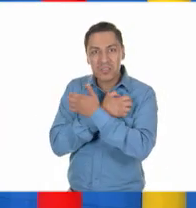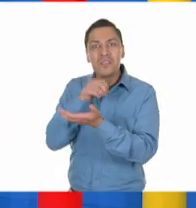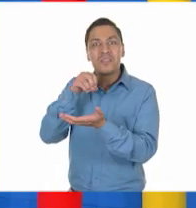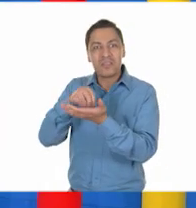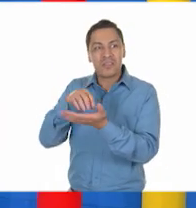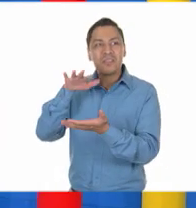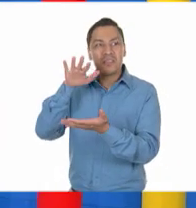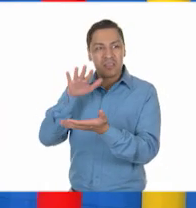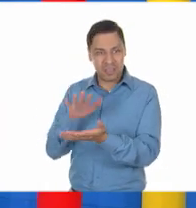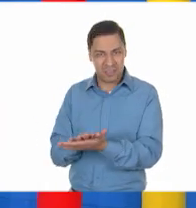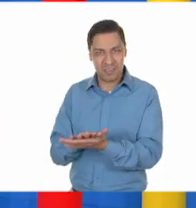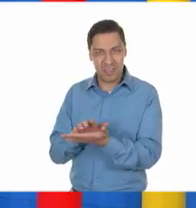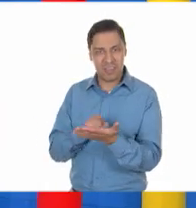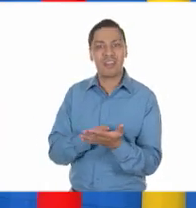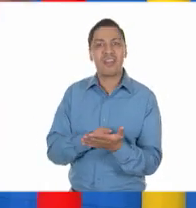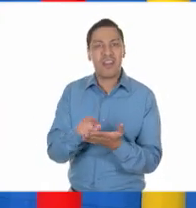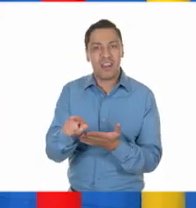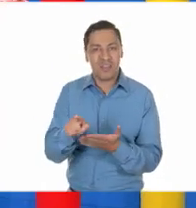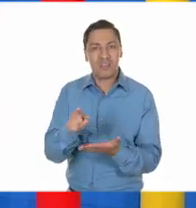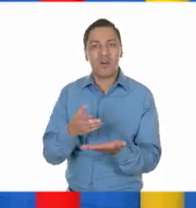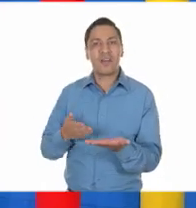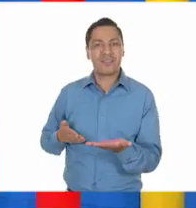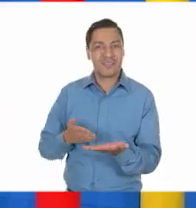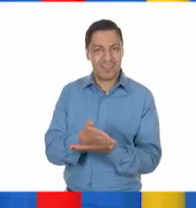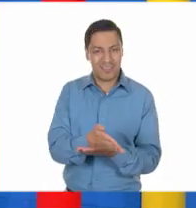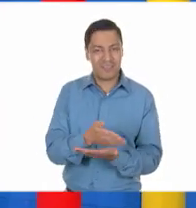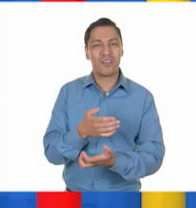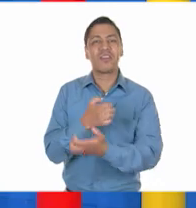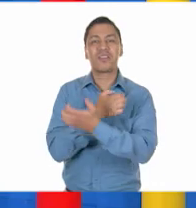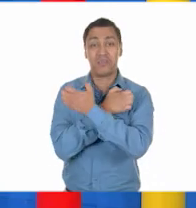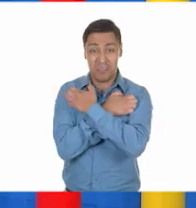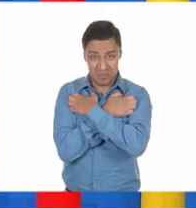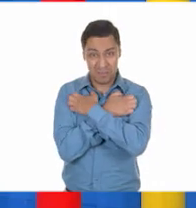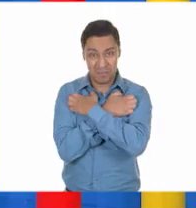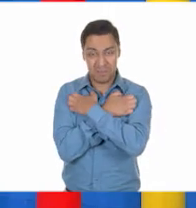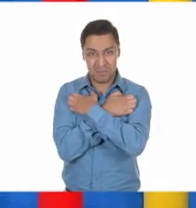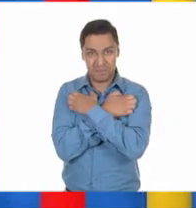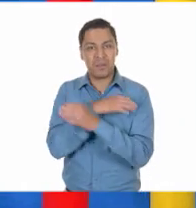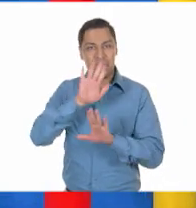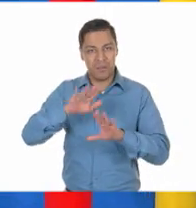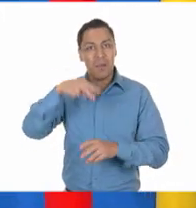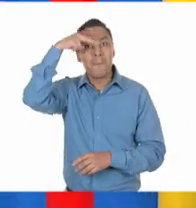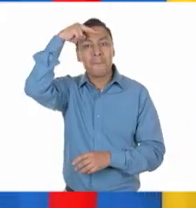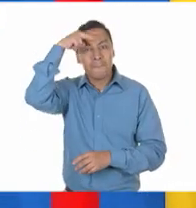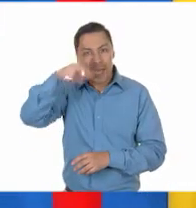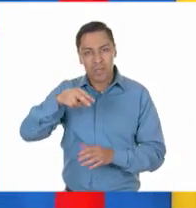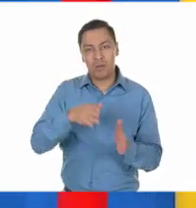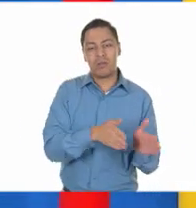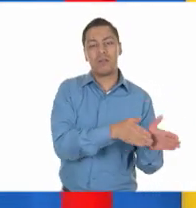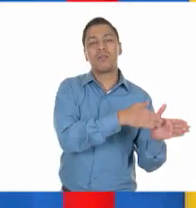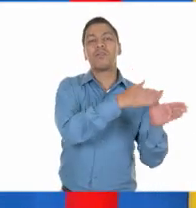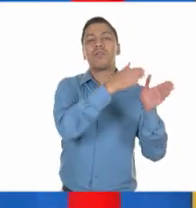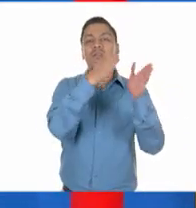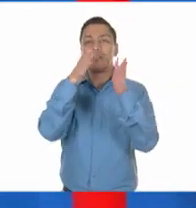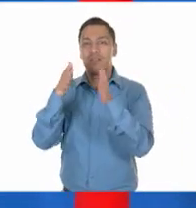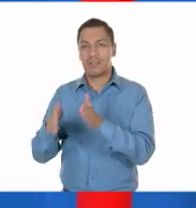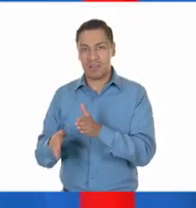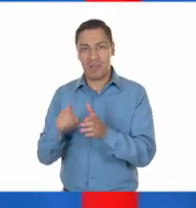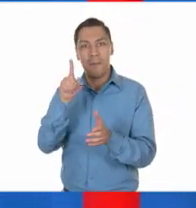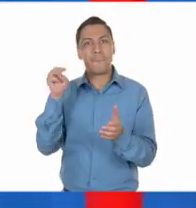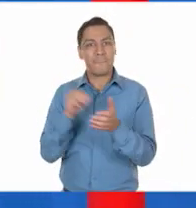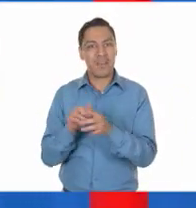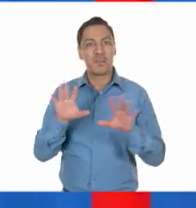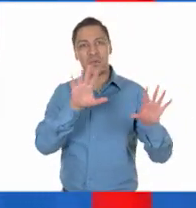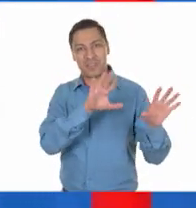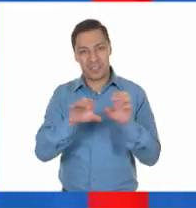como parte del conjunto de los derechos del hombre. Pero México tuvo, además, otra Constitución después de esa, la de 1917.